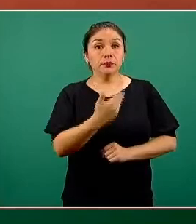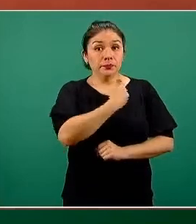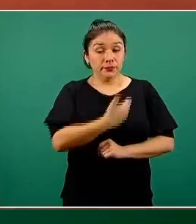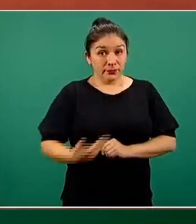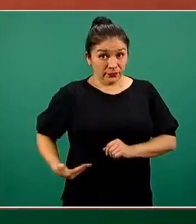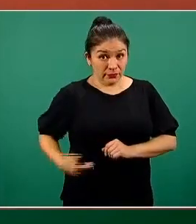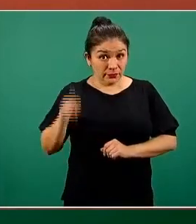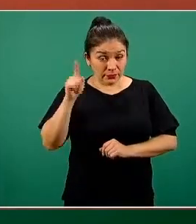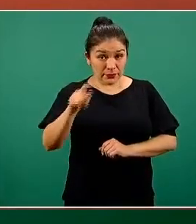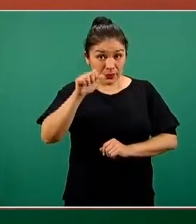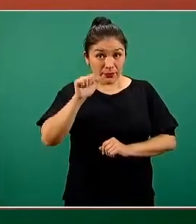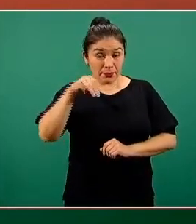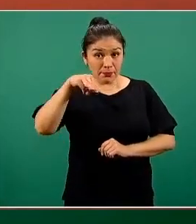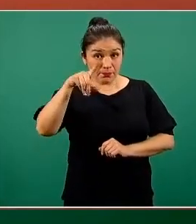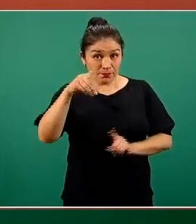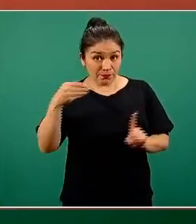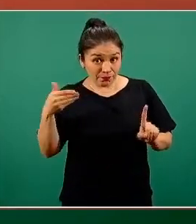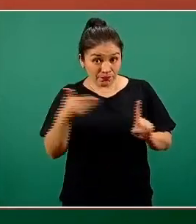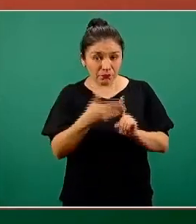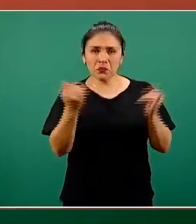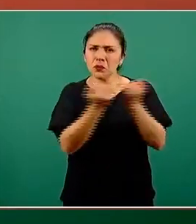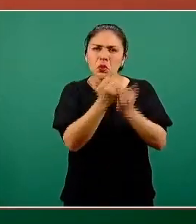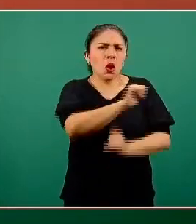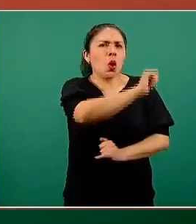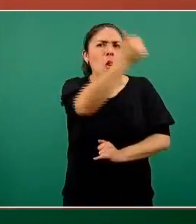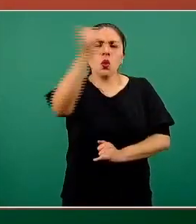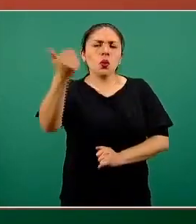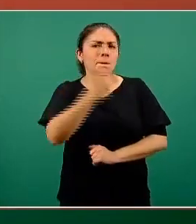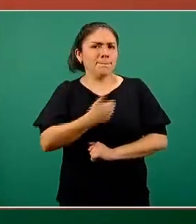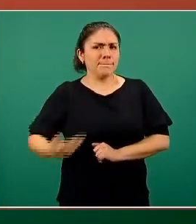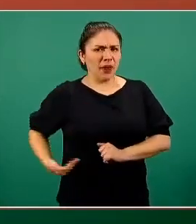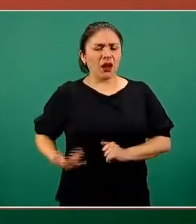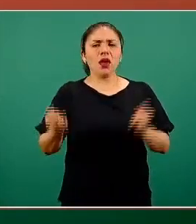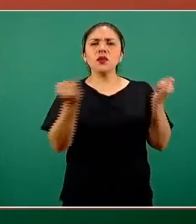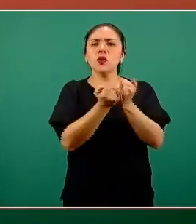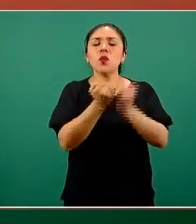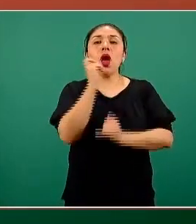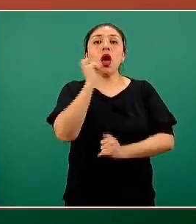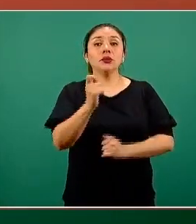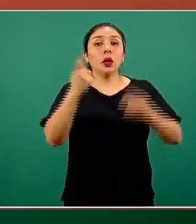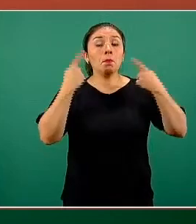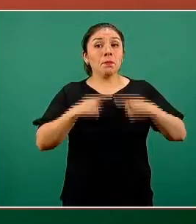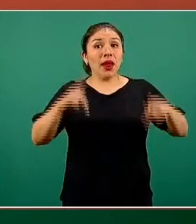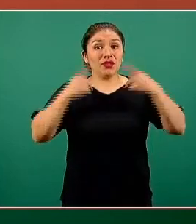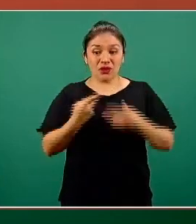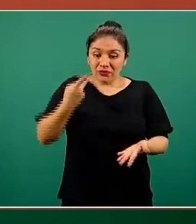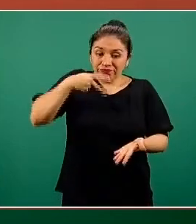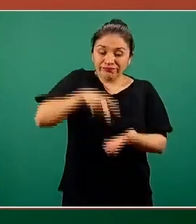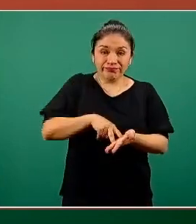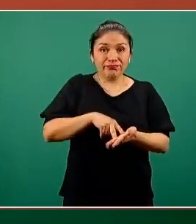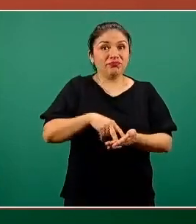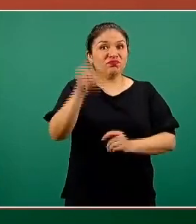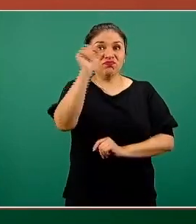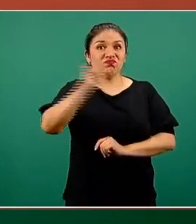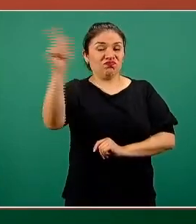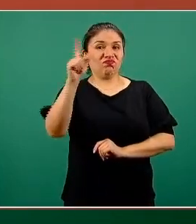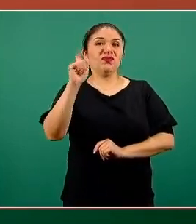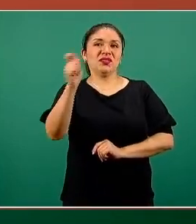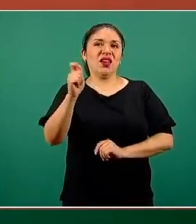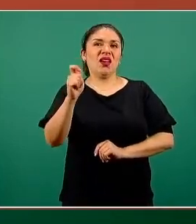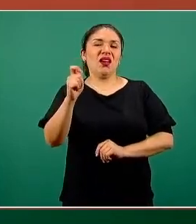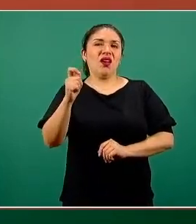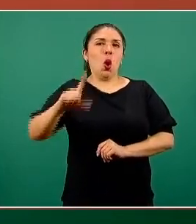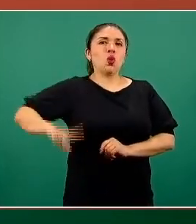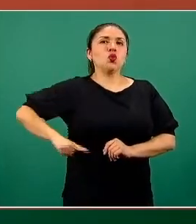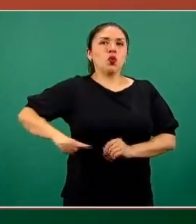presidente López Obrador y cualquier otro mandatario, además de ser funcionarios públicos del más alto nivel jerárquico